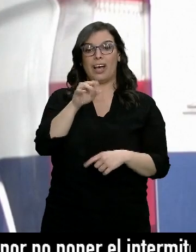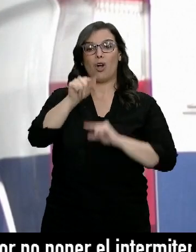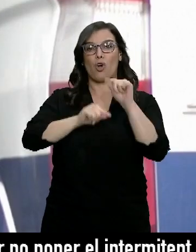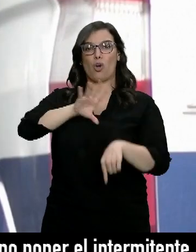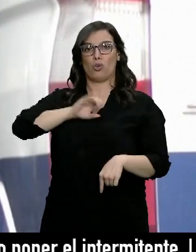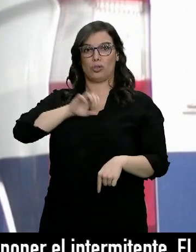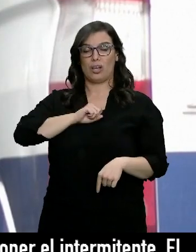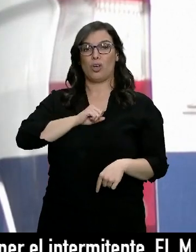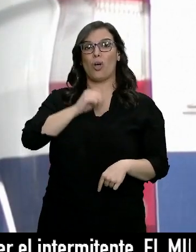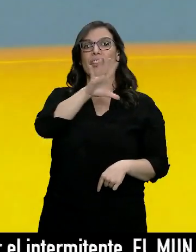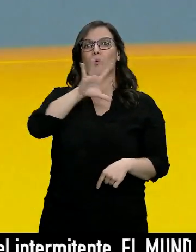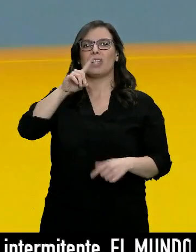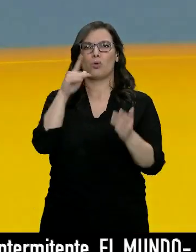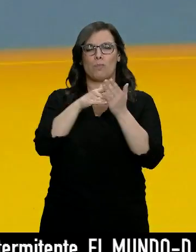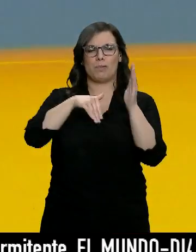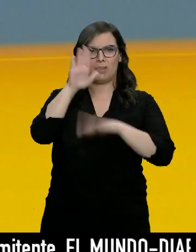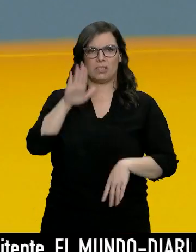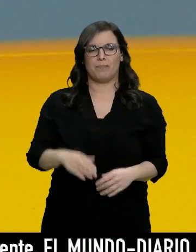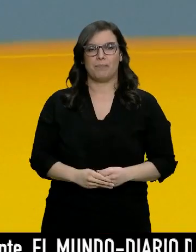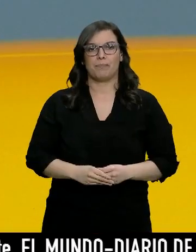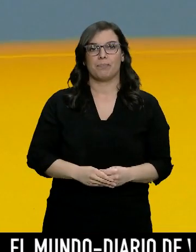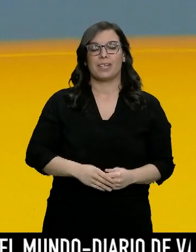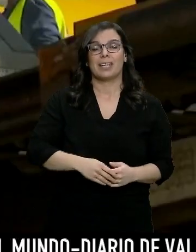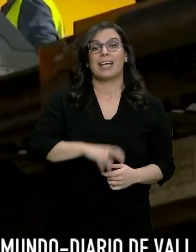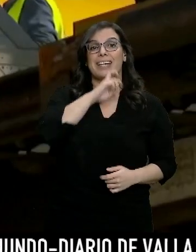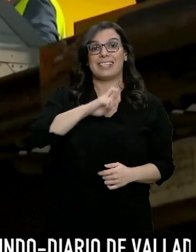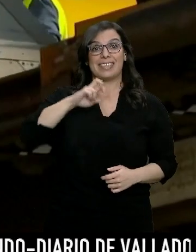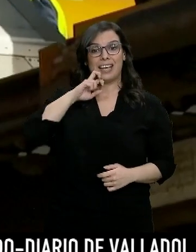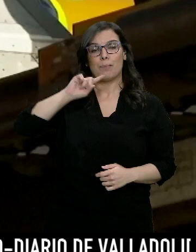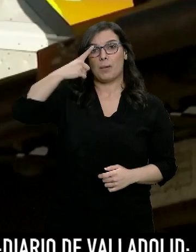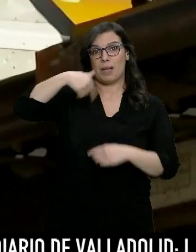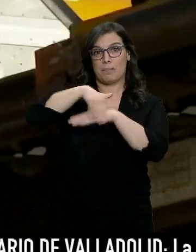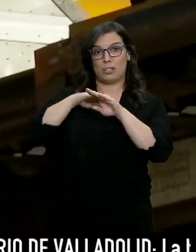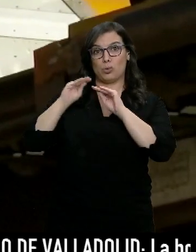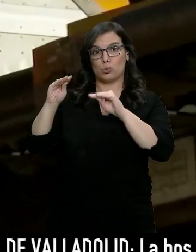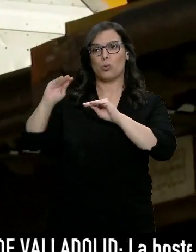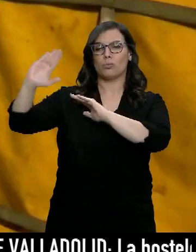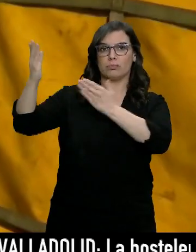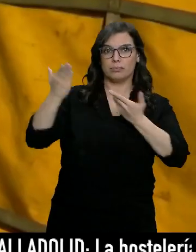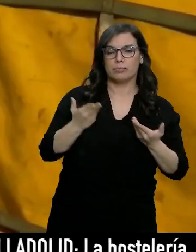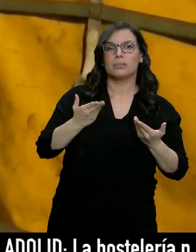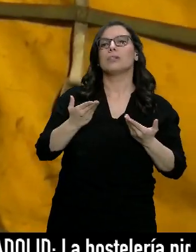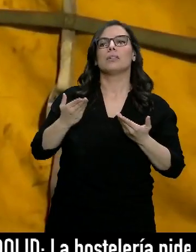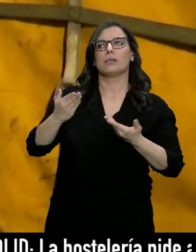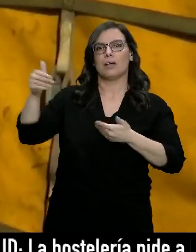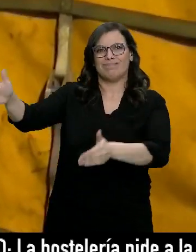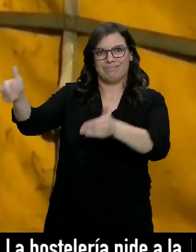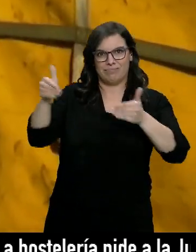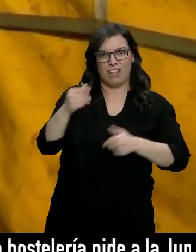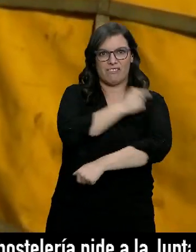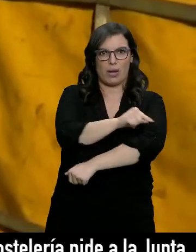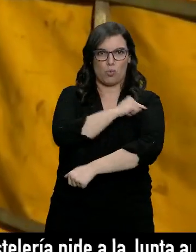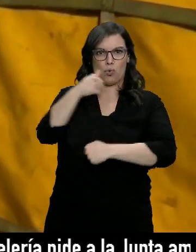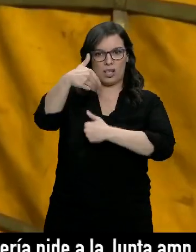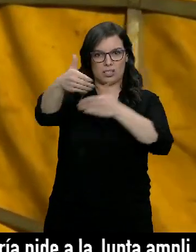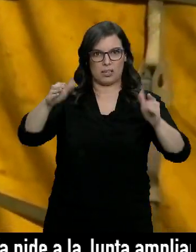contagios superan los 51.000. En Israel, el primer ministro Netanyahu ha recibido en persona el primer cargamento de vacunas y ha anunciado